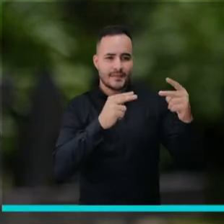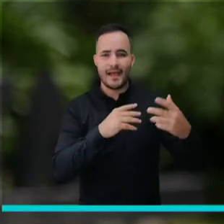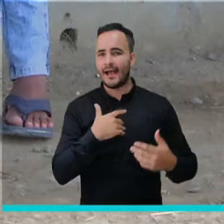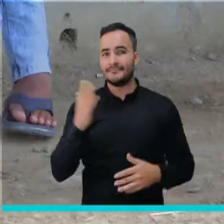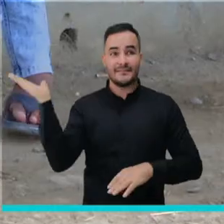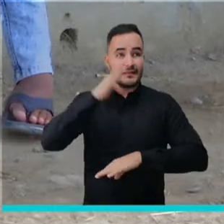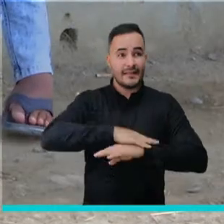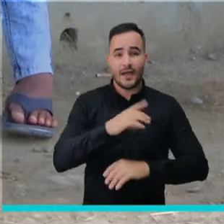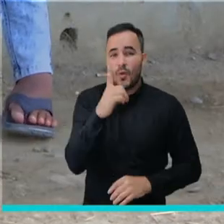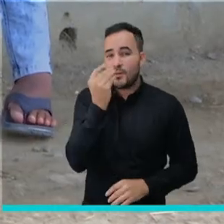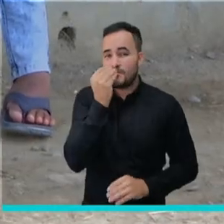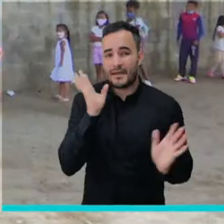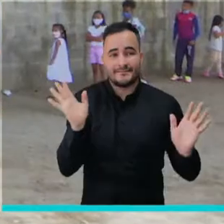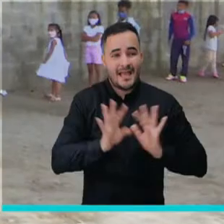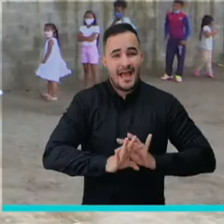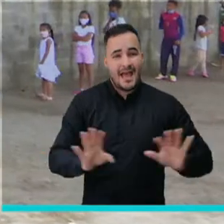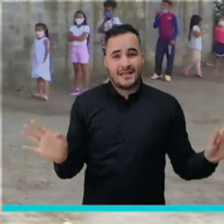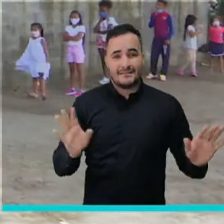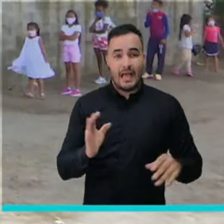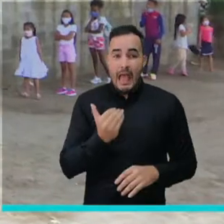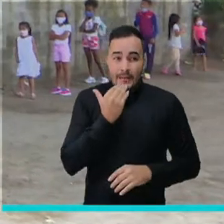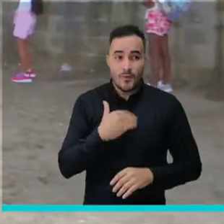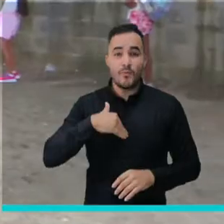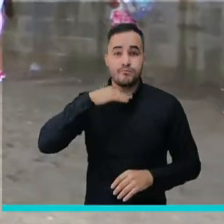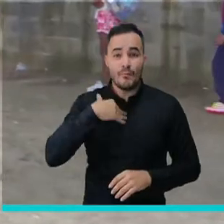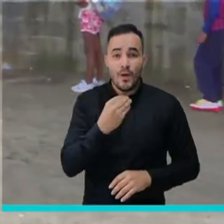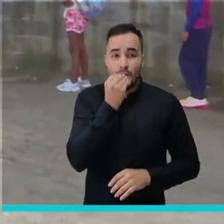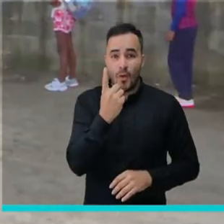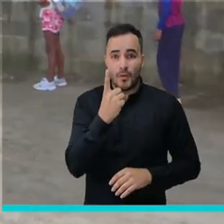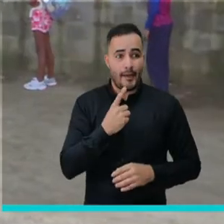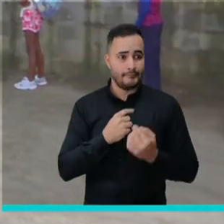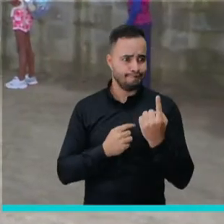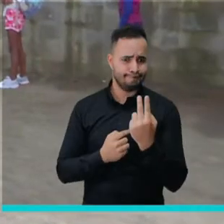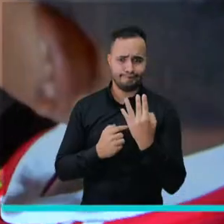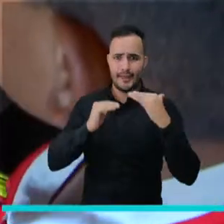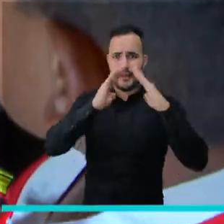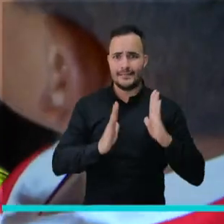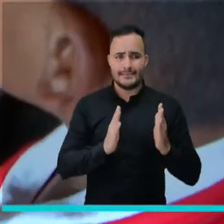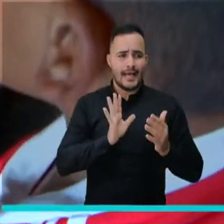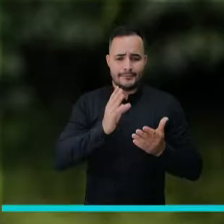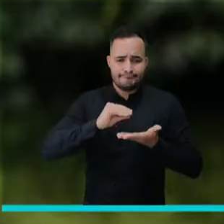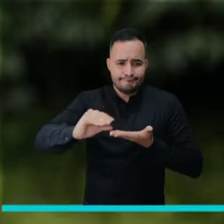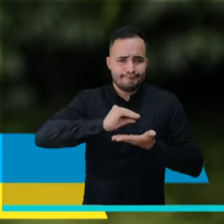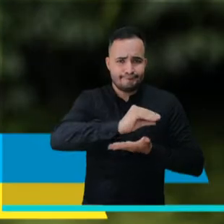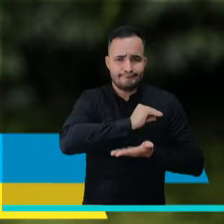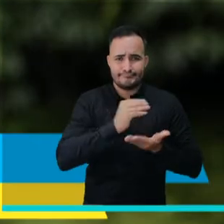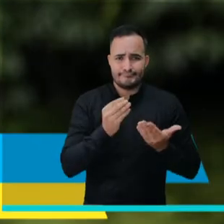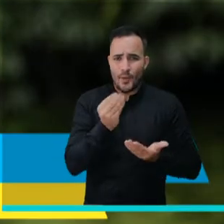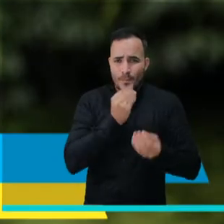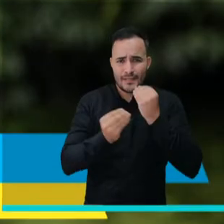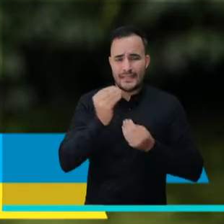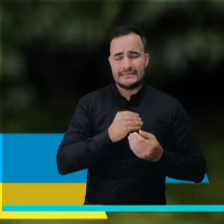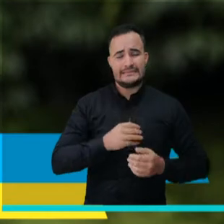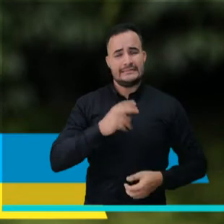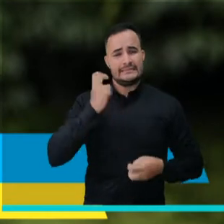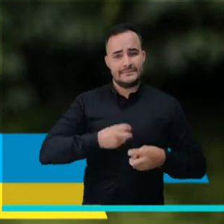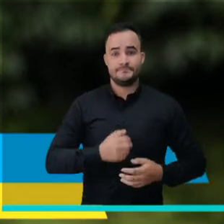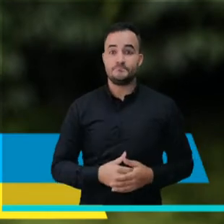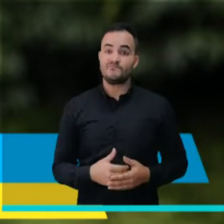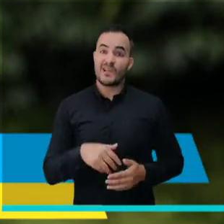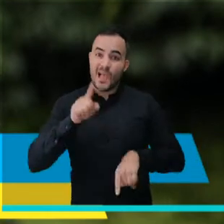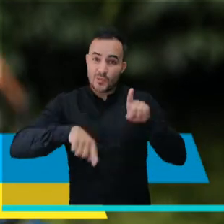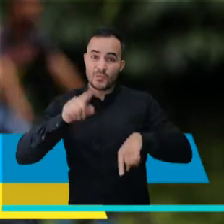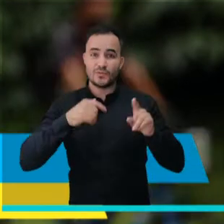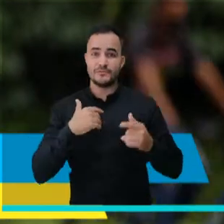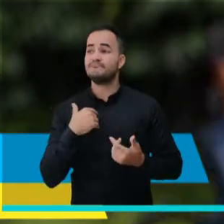una comida no tienen dos, y si tienen una tienen que dividirla en muchas personas. Tengo compañeros que les toca elegir